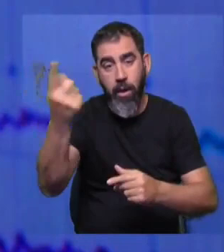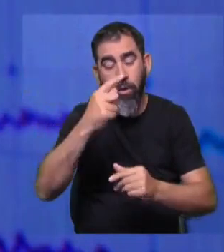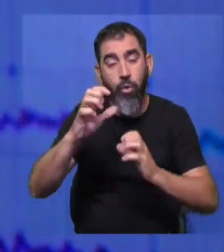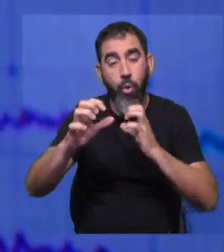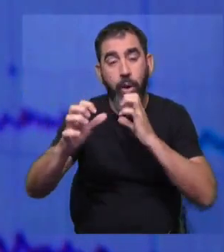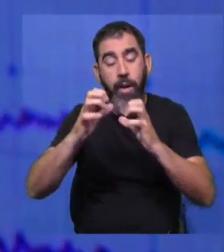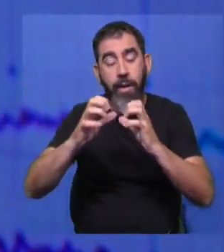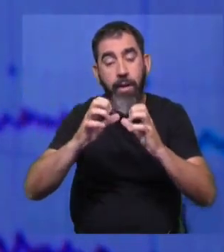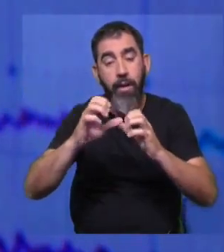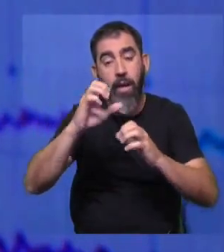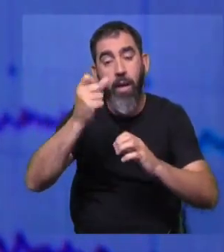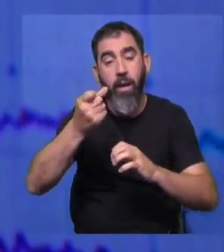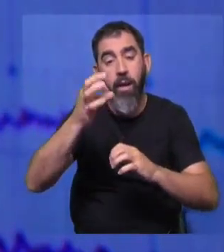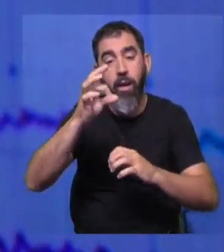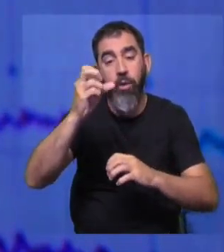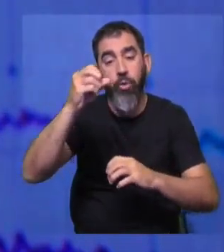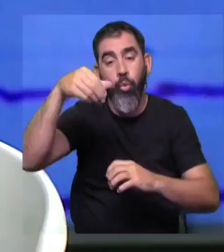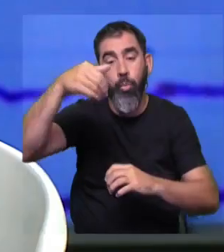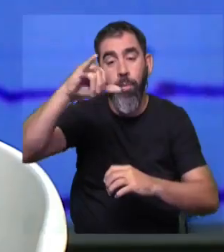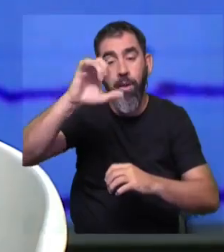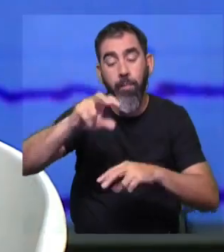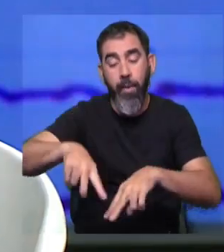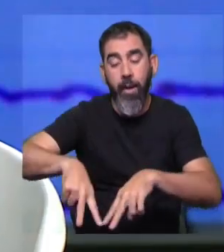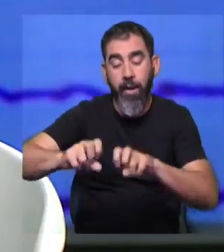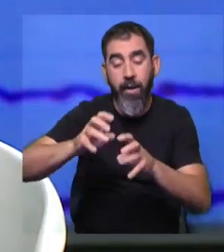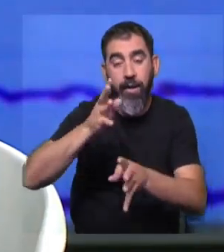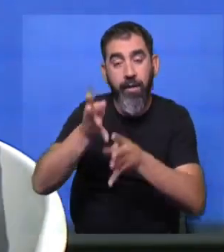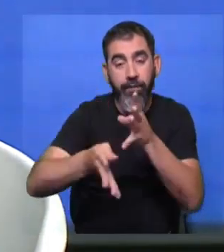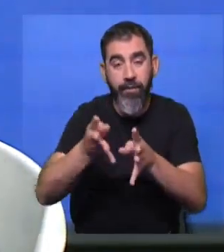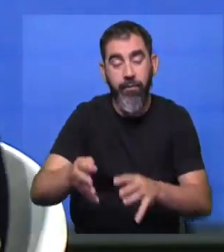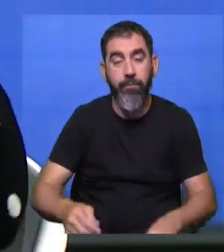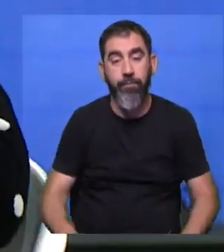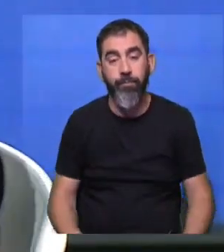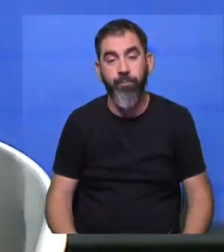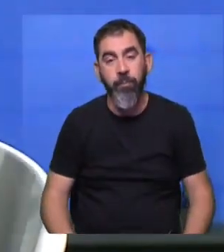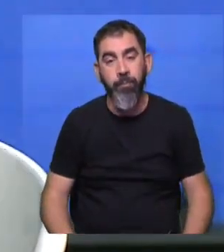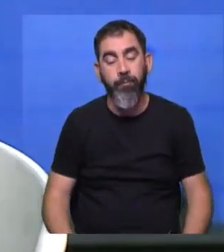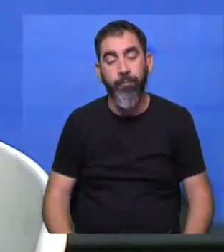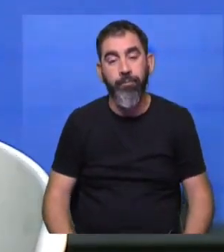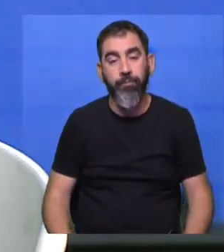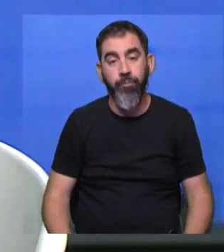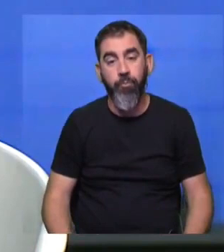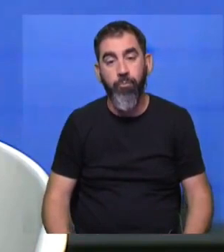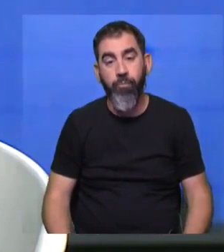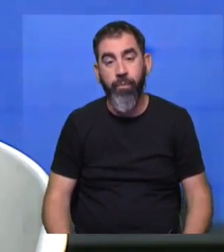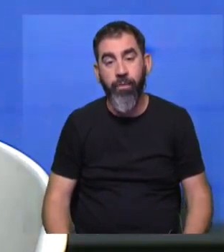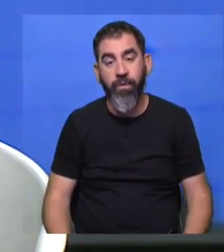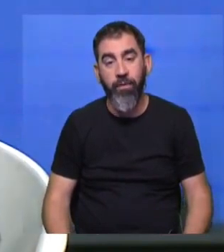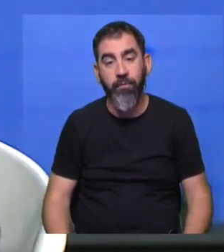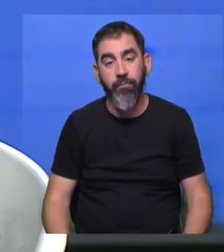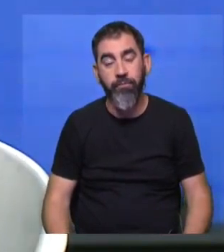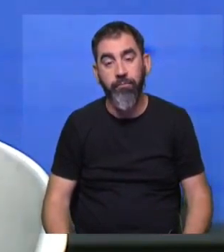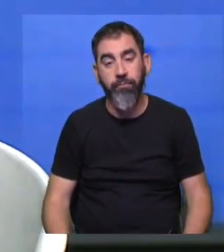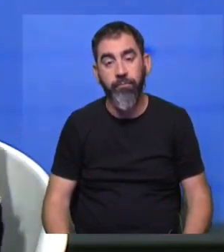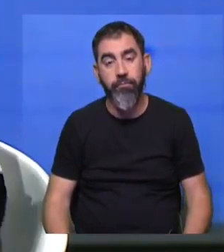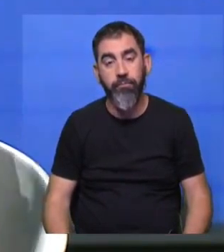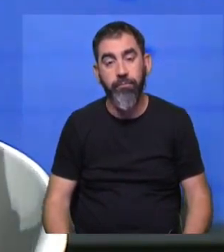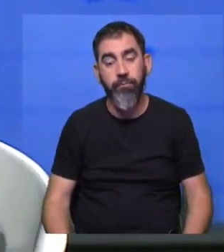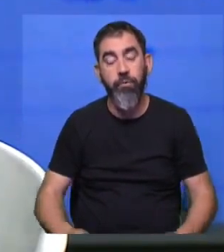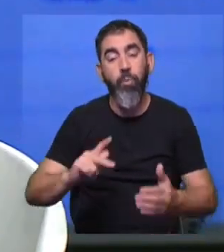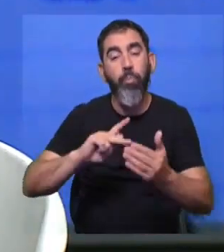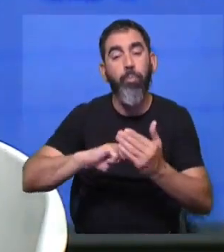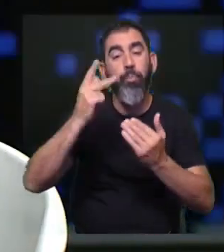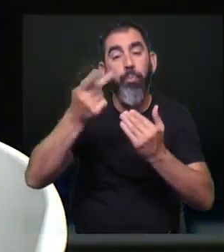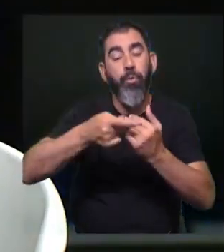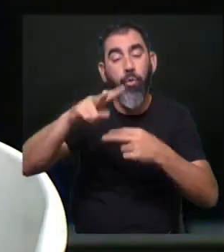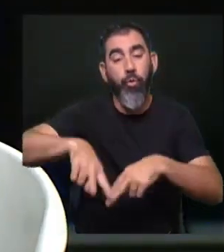Atómica para hacer una revisión de todos los equipos? Lo que estamos, más que hacer una revisión para todos los equipos, es un prototipo, podríamos decir, un proyecto de